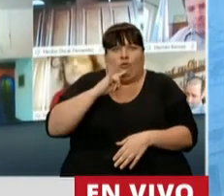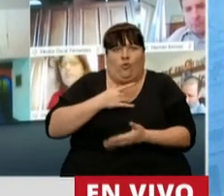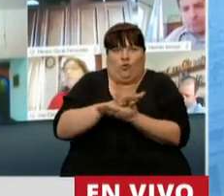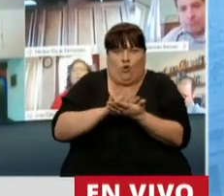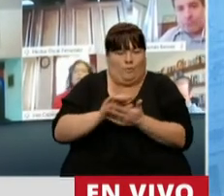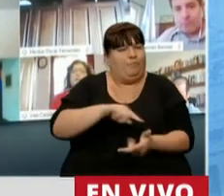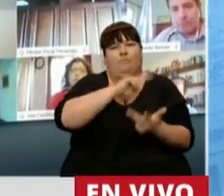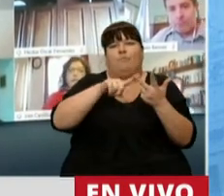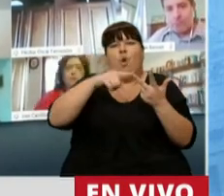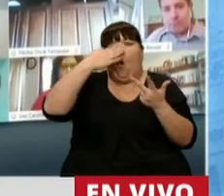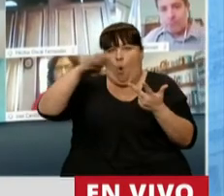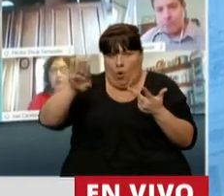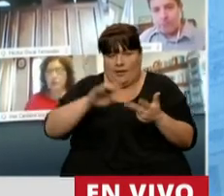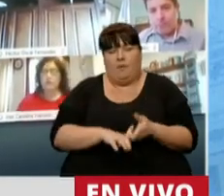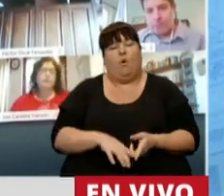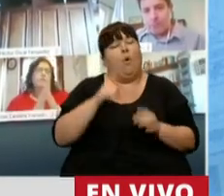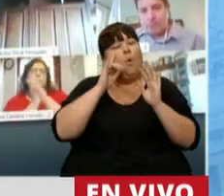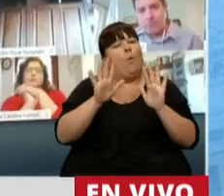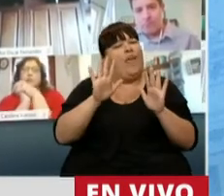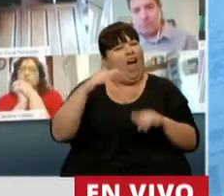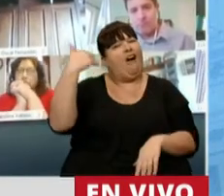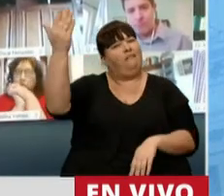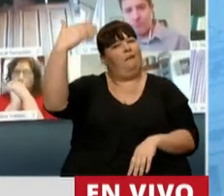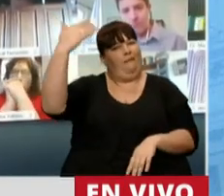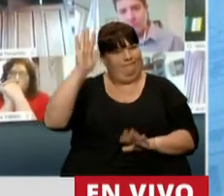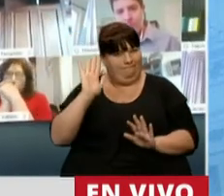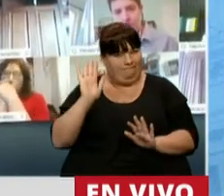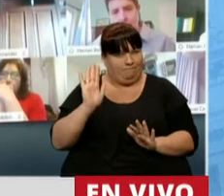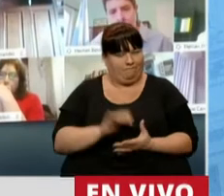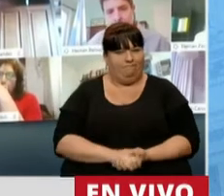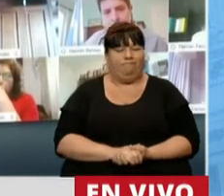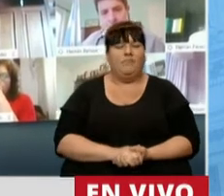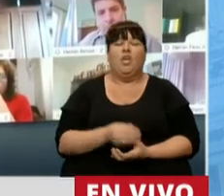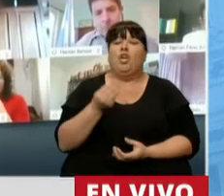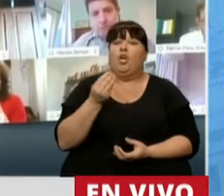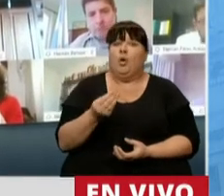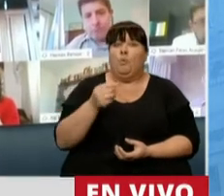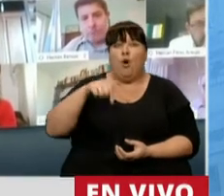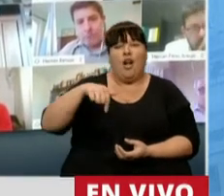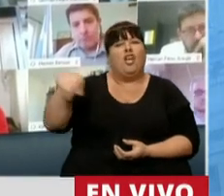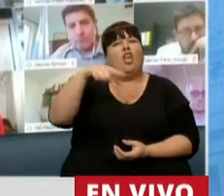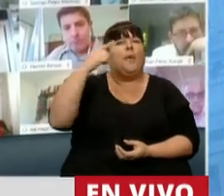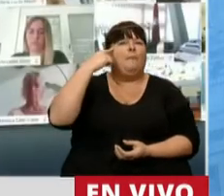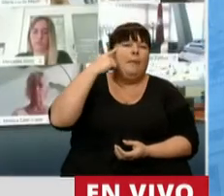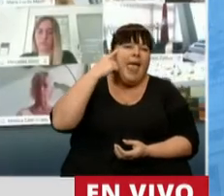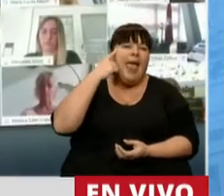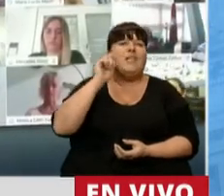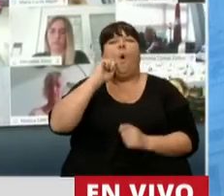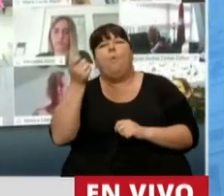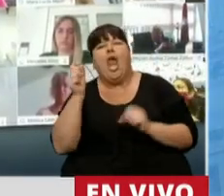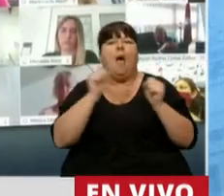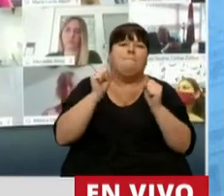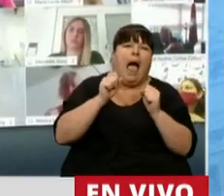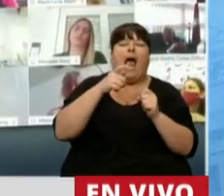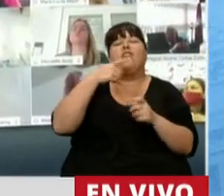Tercero y último, Presidente. Guarda con los discursos. Porque en esta idea de buenos y malos